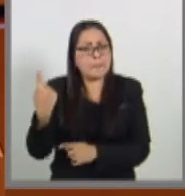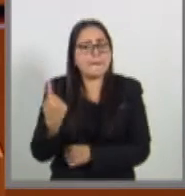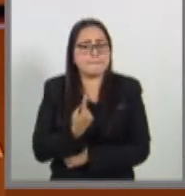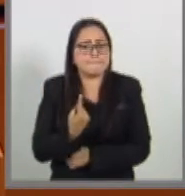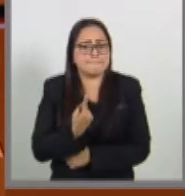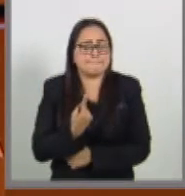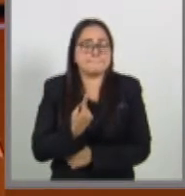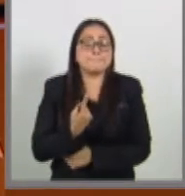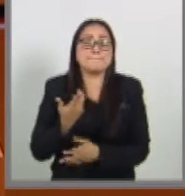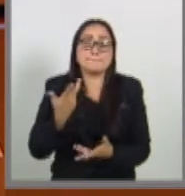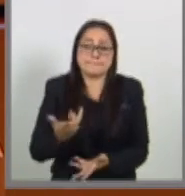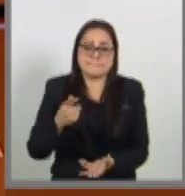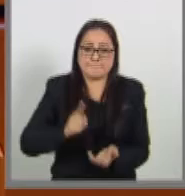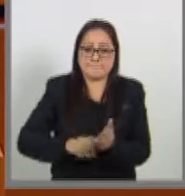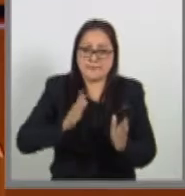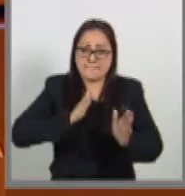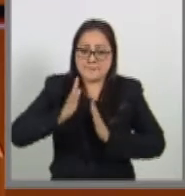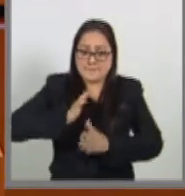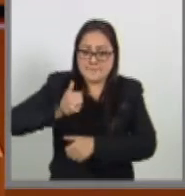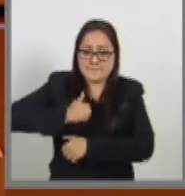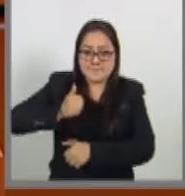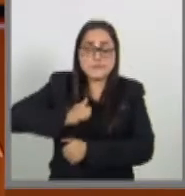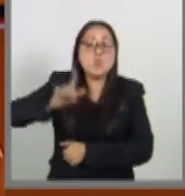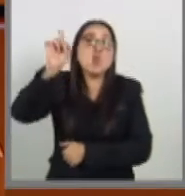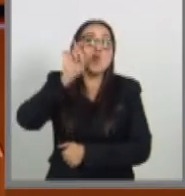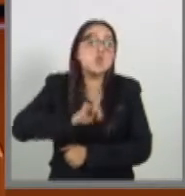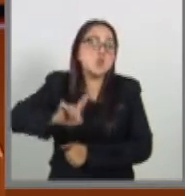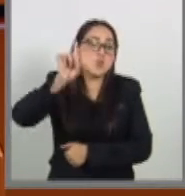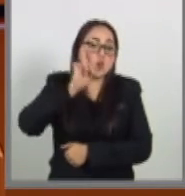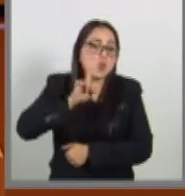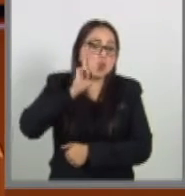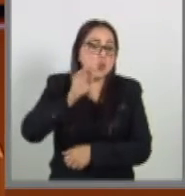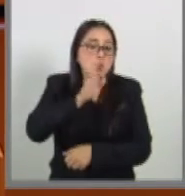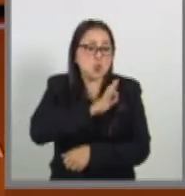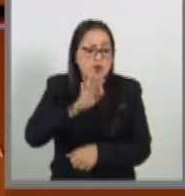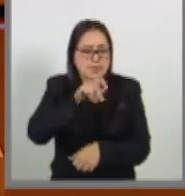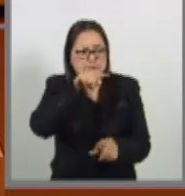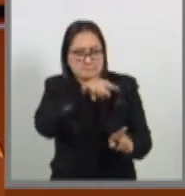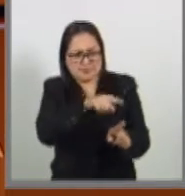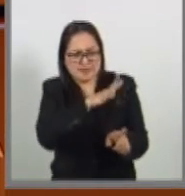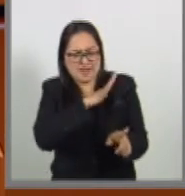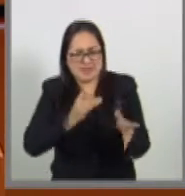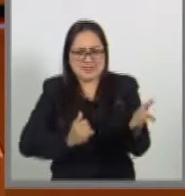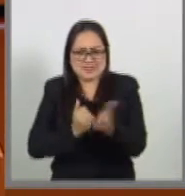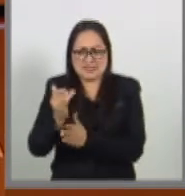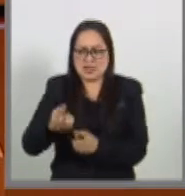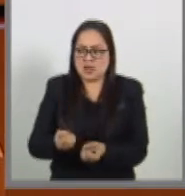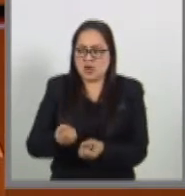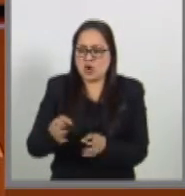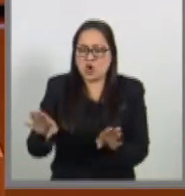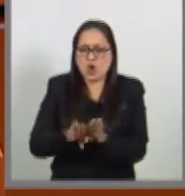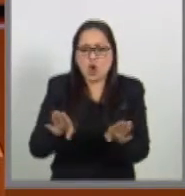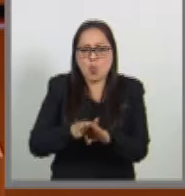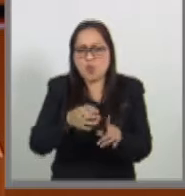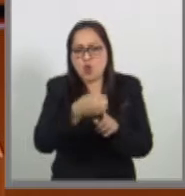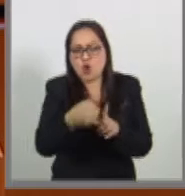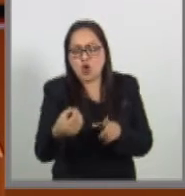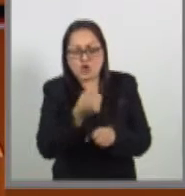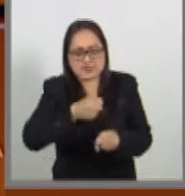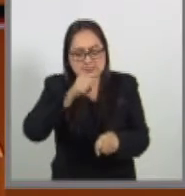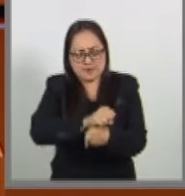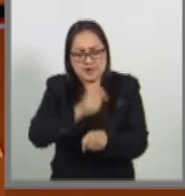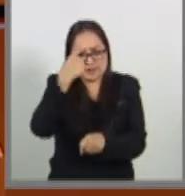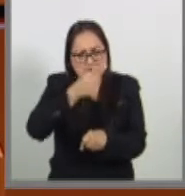que el personal militar femenino pueda modificar incluso las semanas de que goza de su